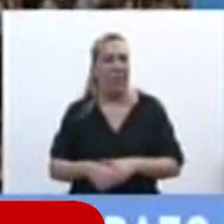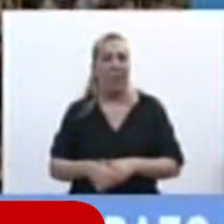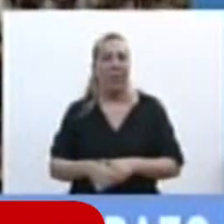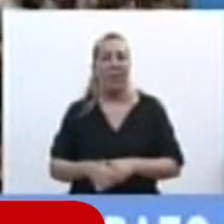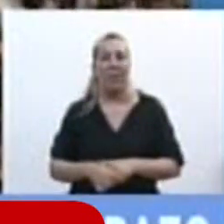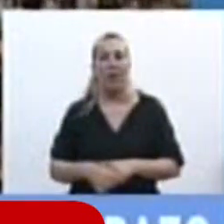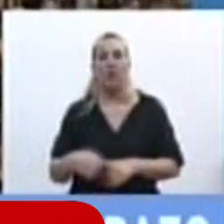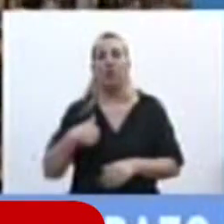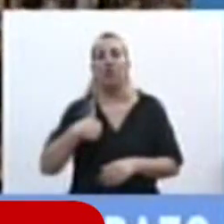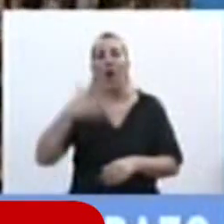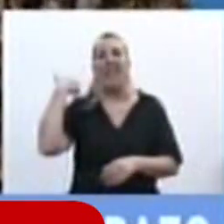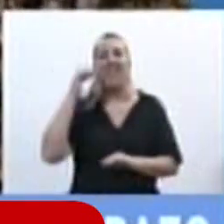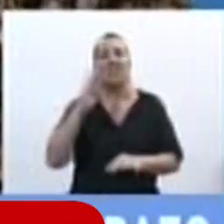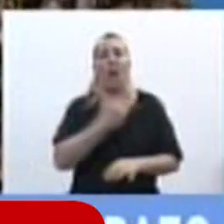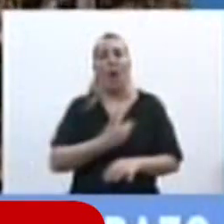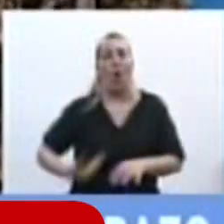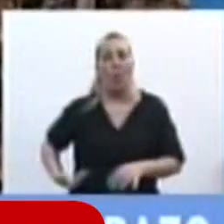siendo gobernador en el año